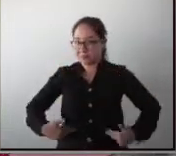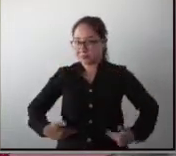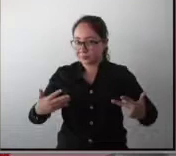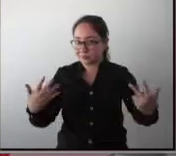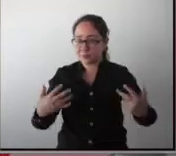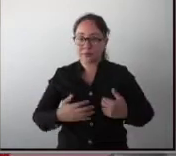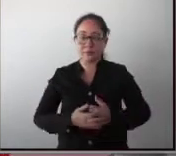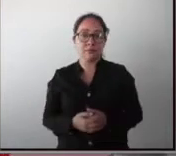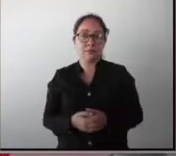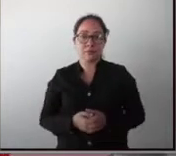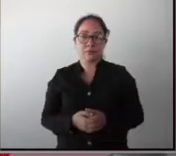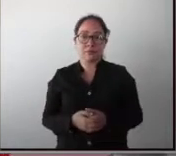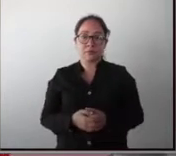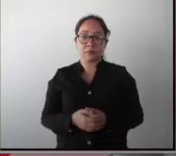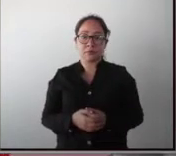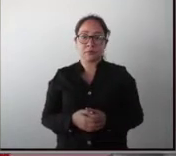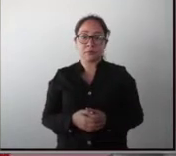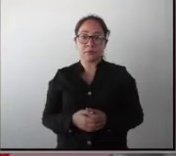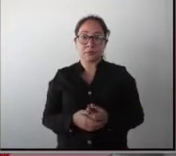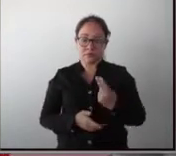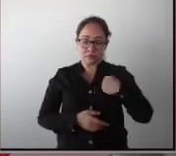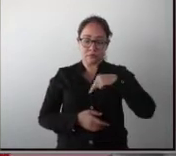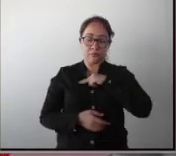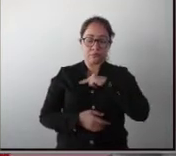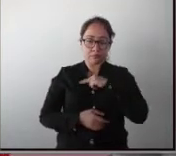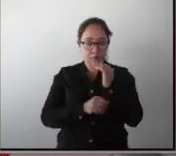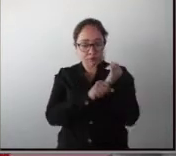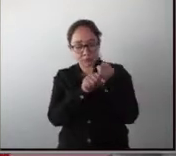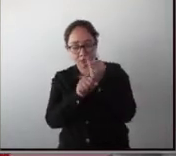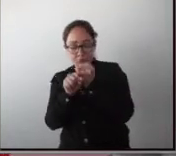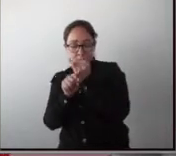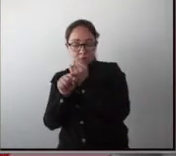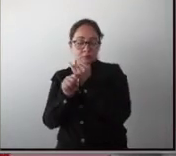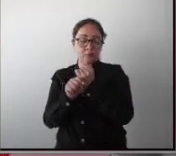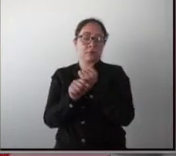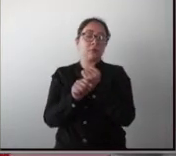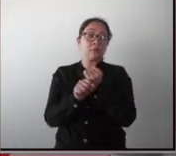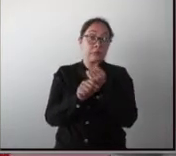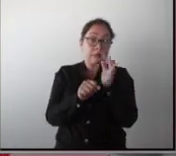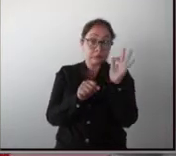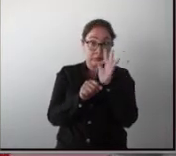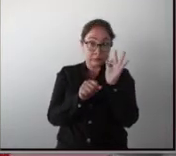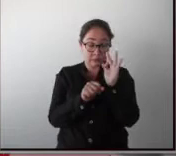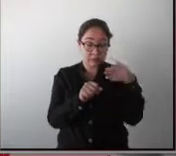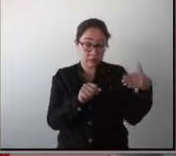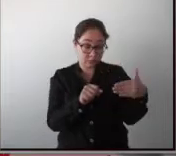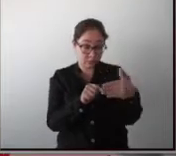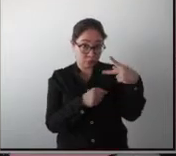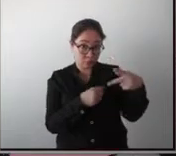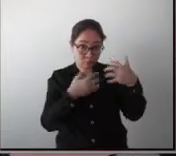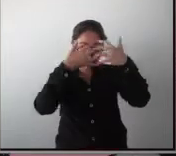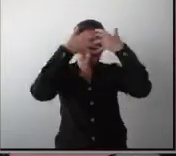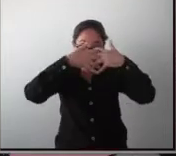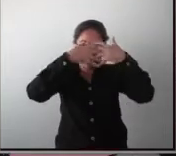Entonces, lo que sí sabemos ahorita es que lo que nosotros podamos ver en el cerebro de ese pez,